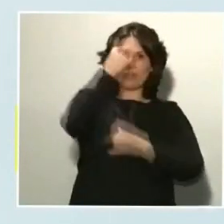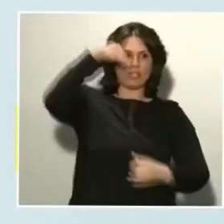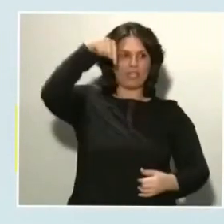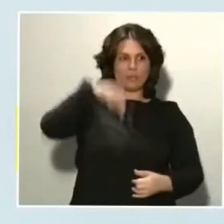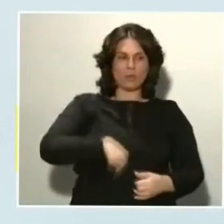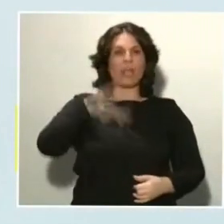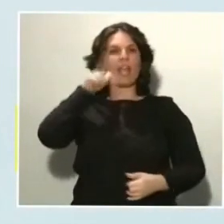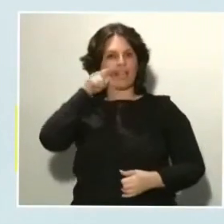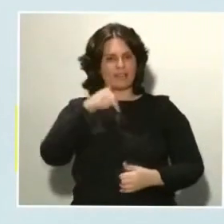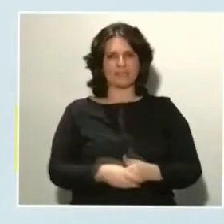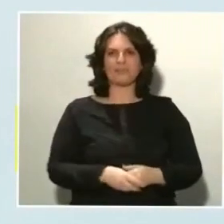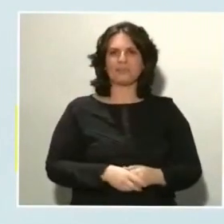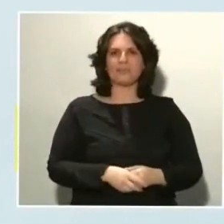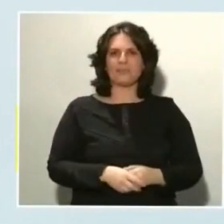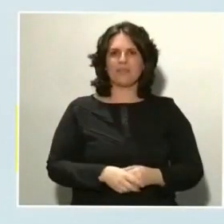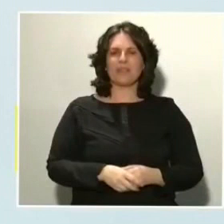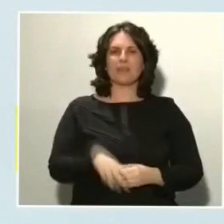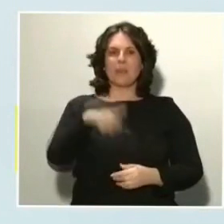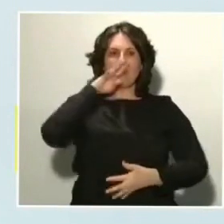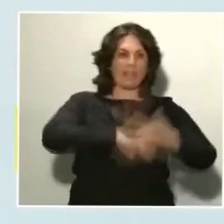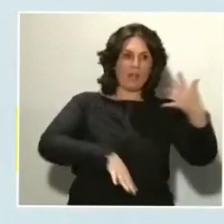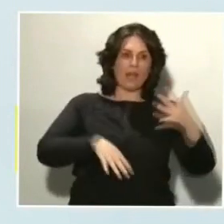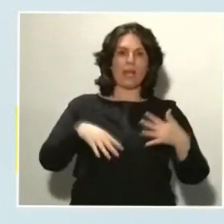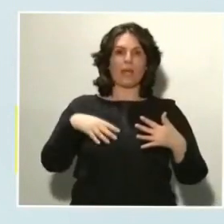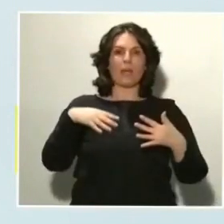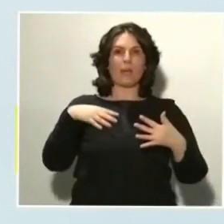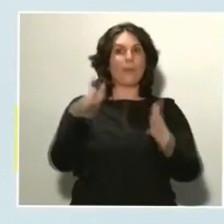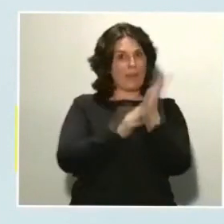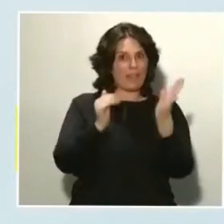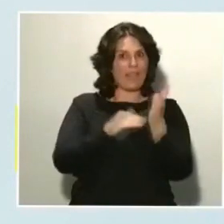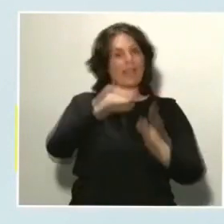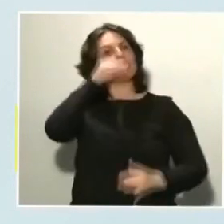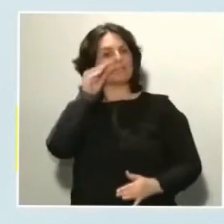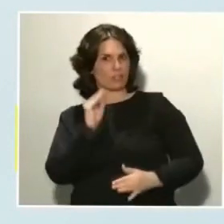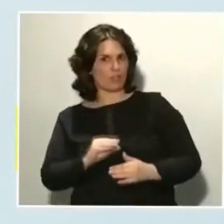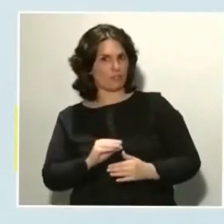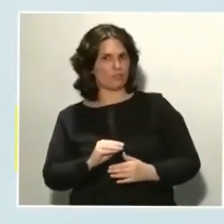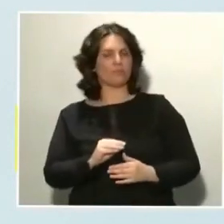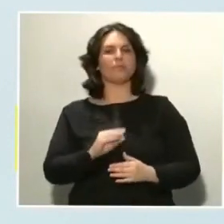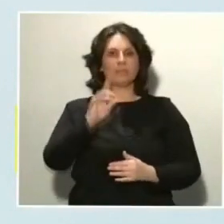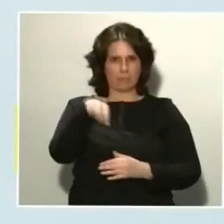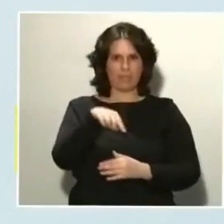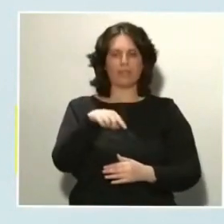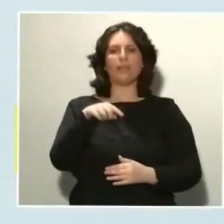los puertos de Barcelona, Valencia y Castellón, diferentes instalaciones en Pamplona,